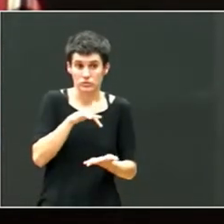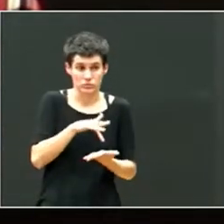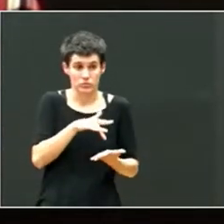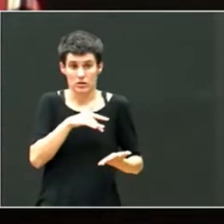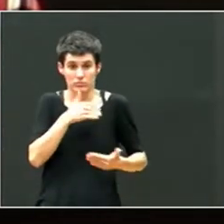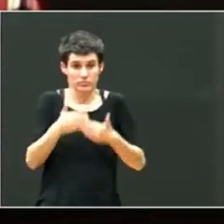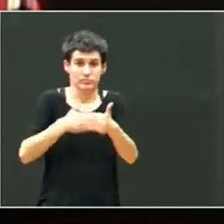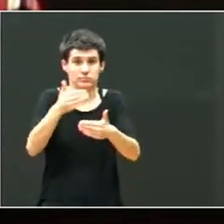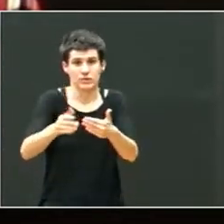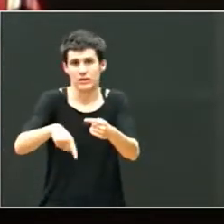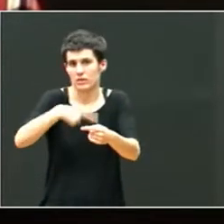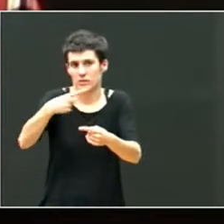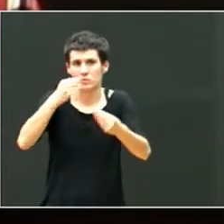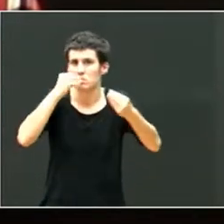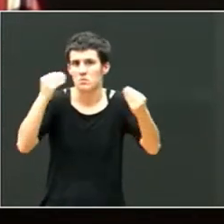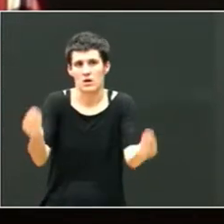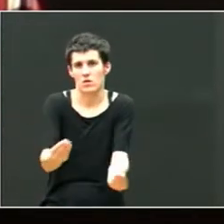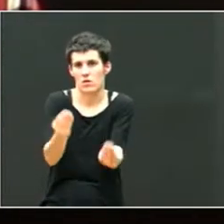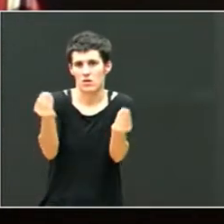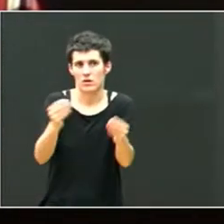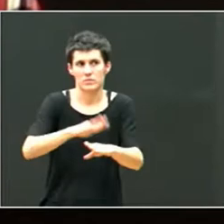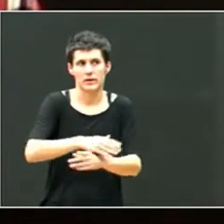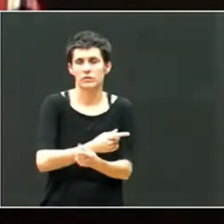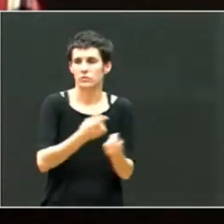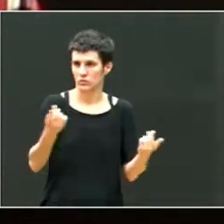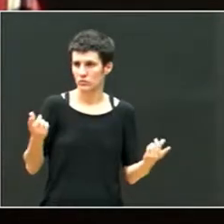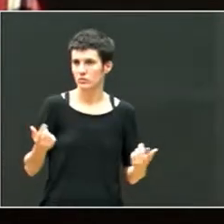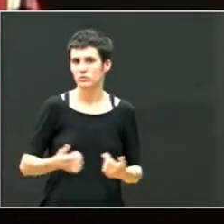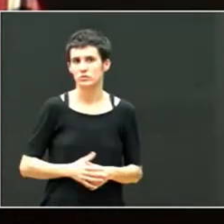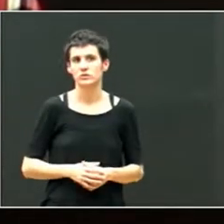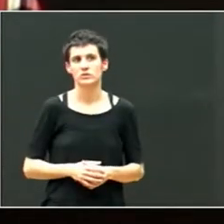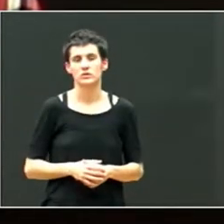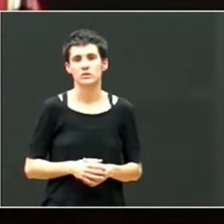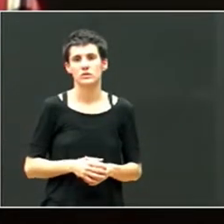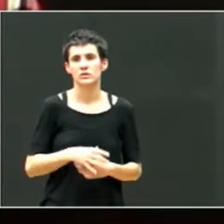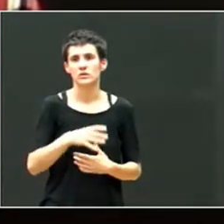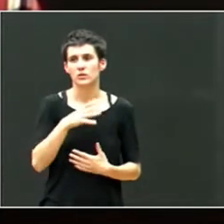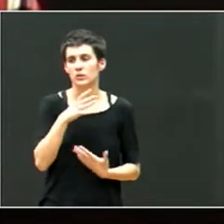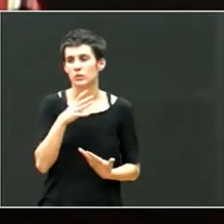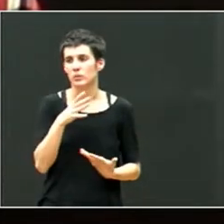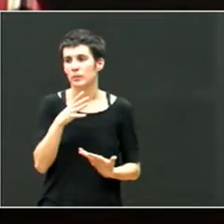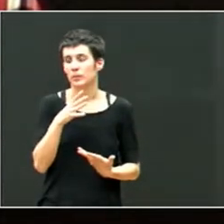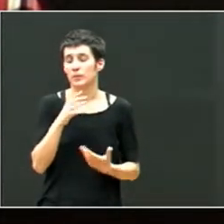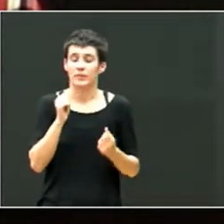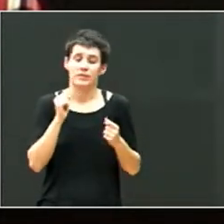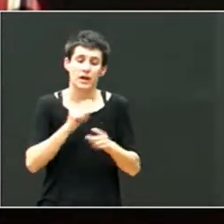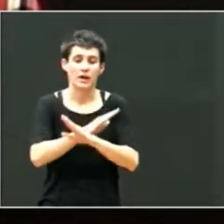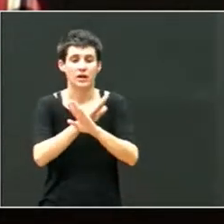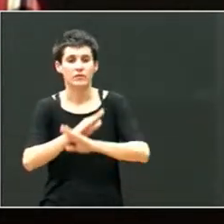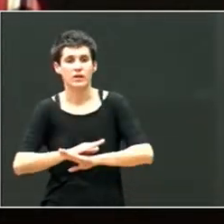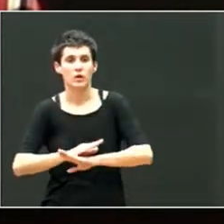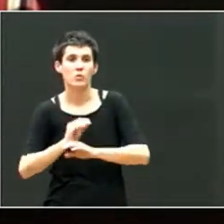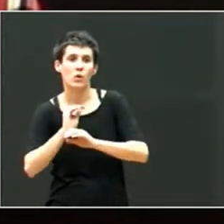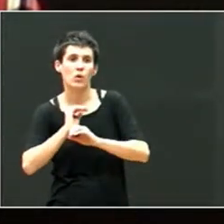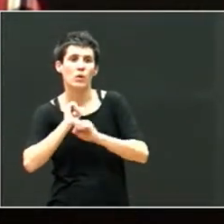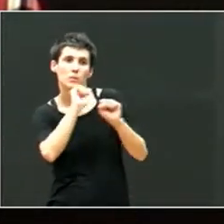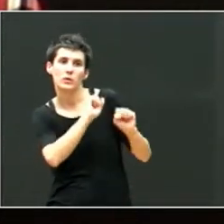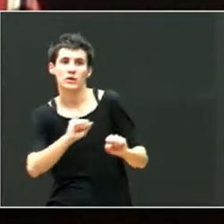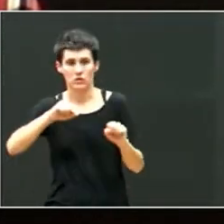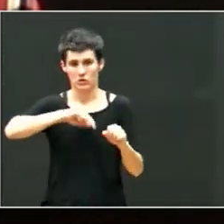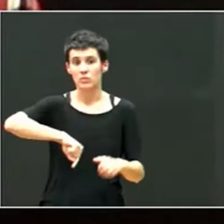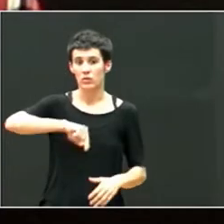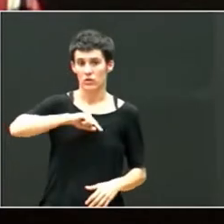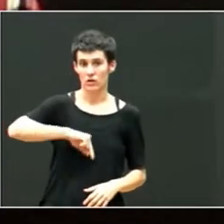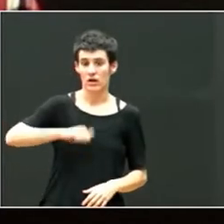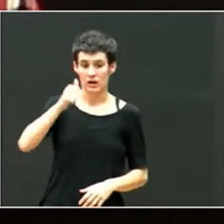mejora importante para todos y, sobre todo, el que se genera ese ámbito de protección emocional que necesitan, a nivel de seguridad, las personas